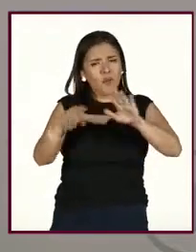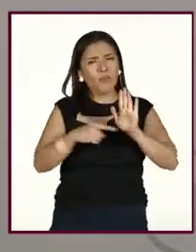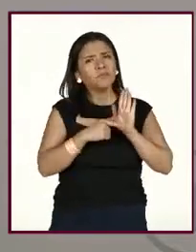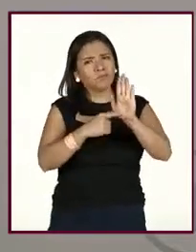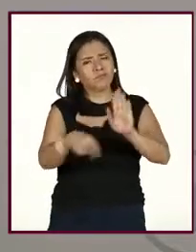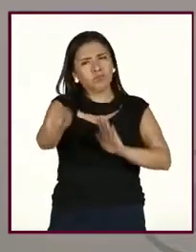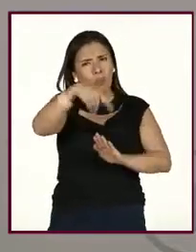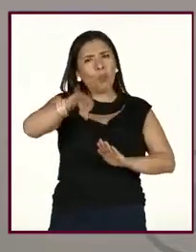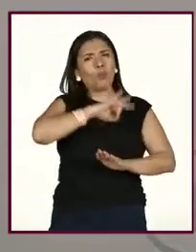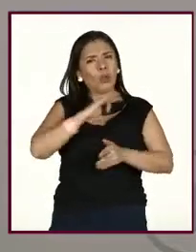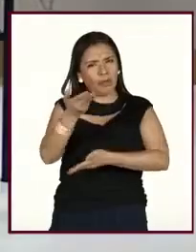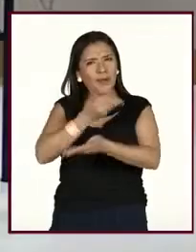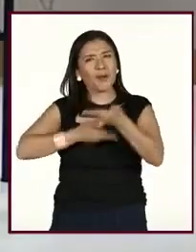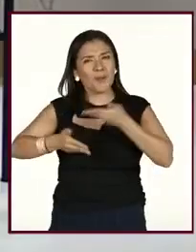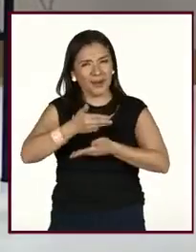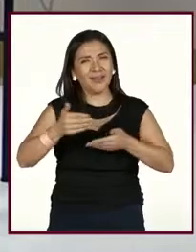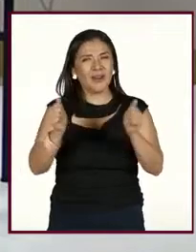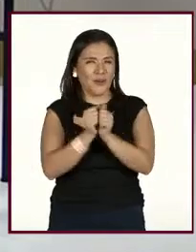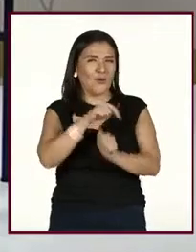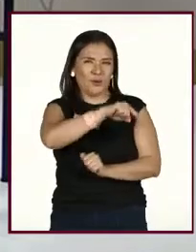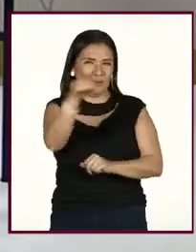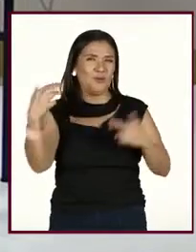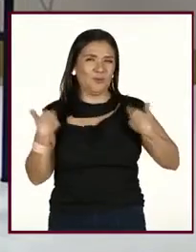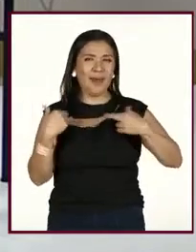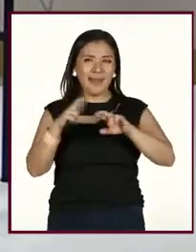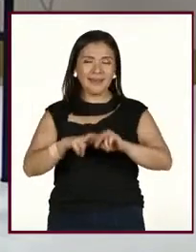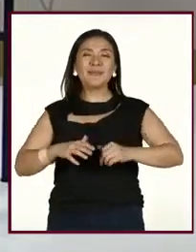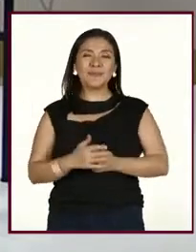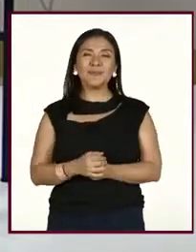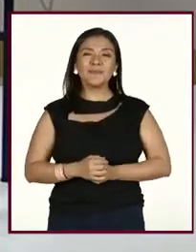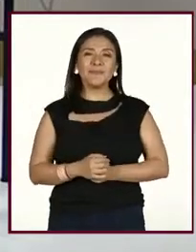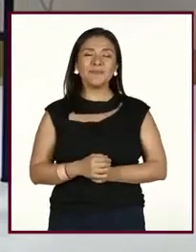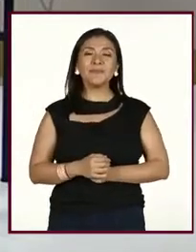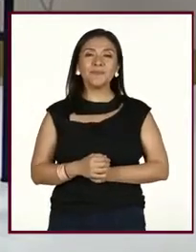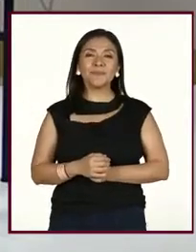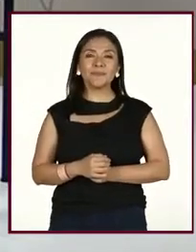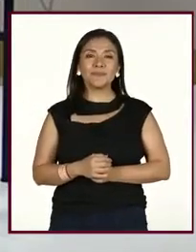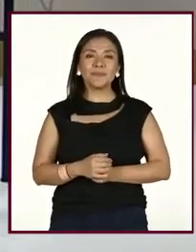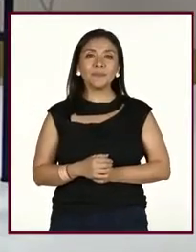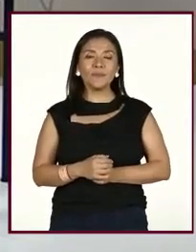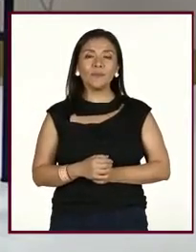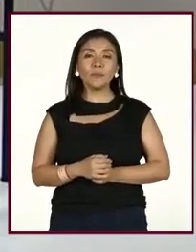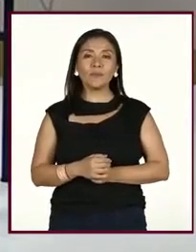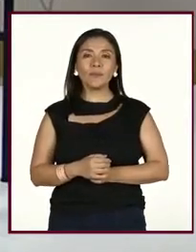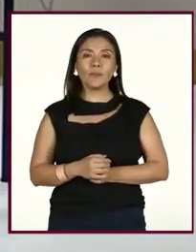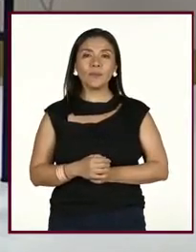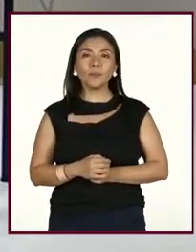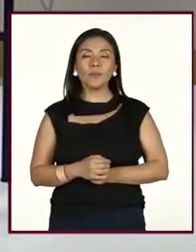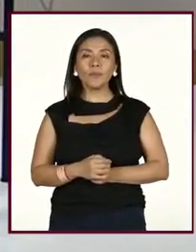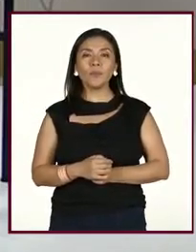compartas con las personas que nos están escuchando, que nos están viendo.